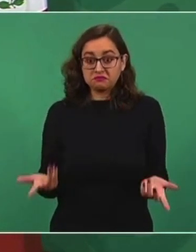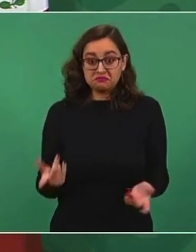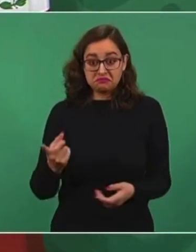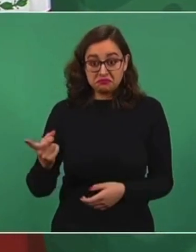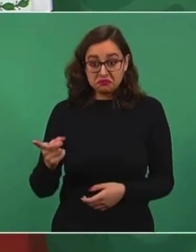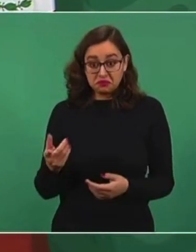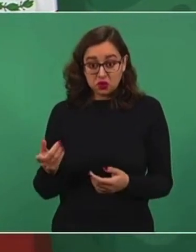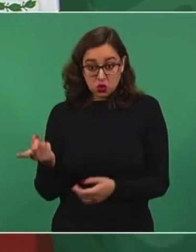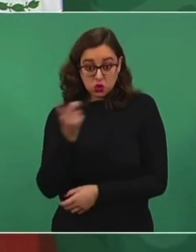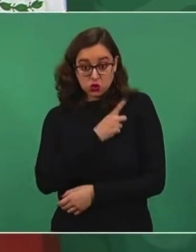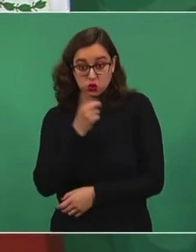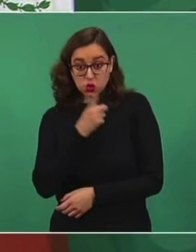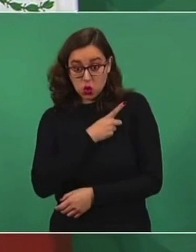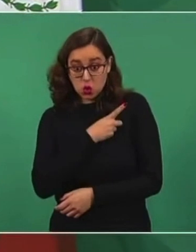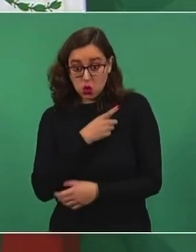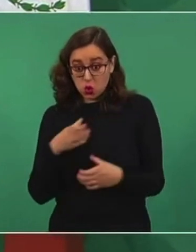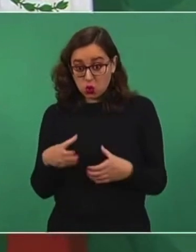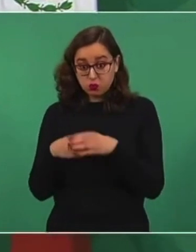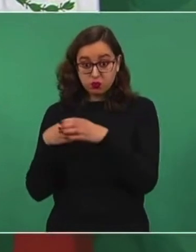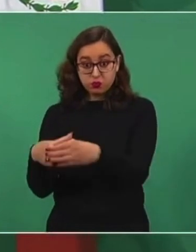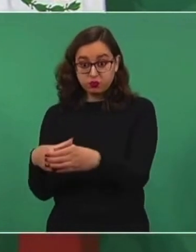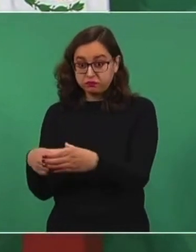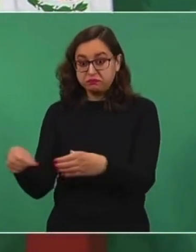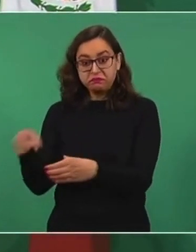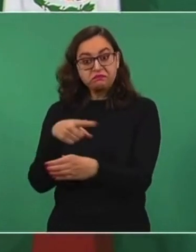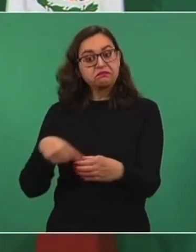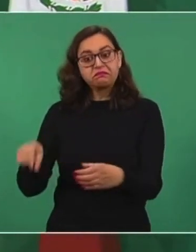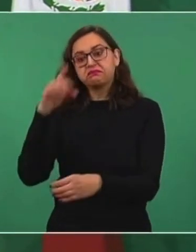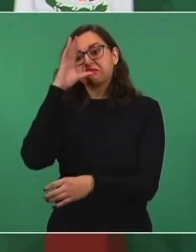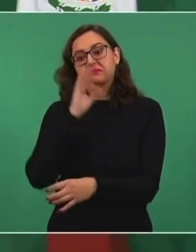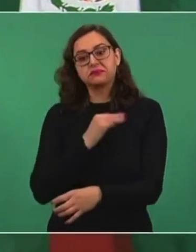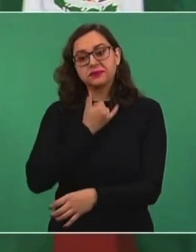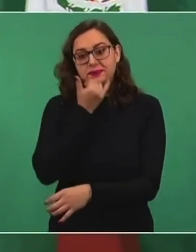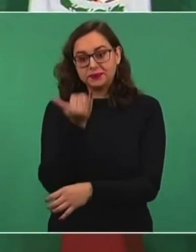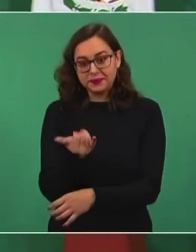podrían triunfar y han logrado triunfar las guerrillas.